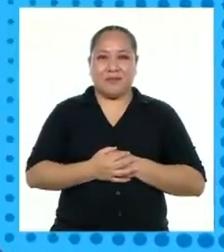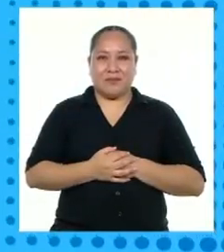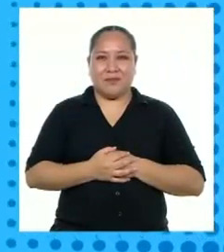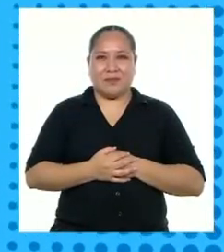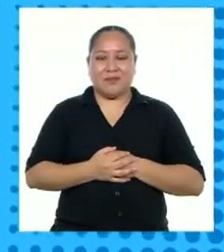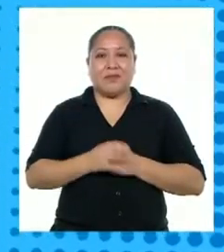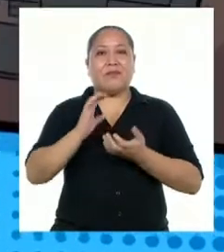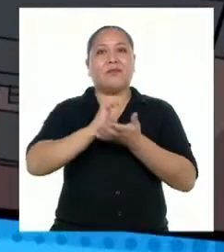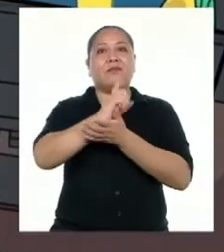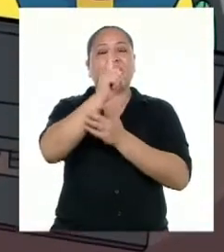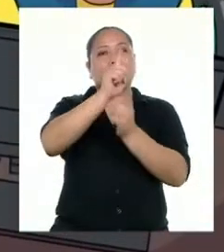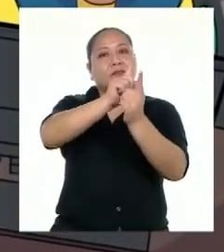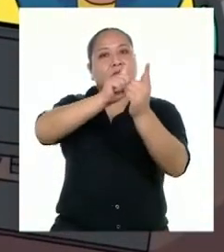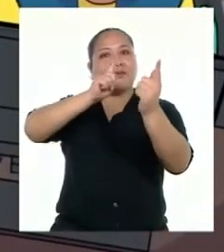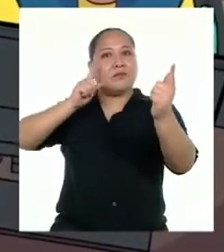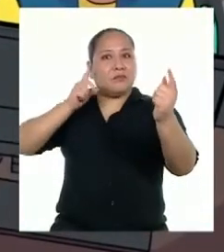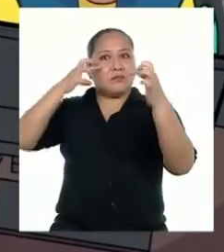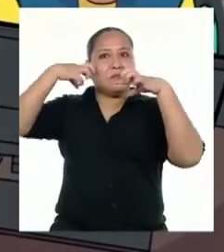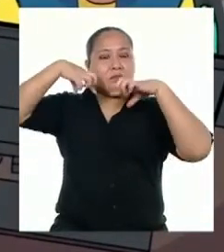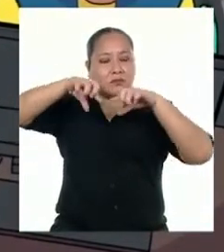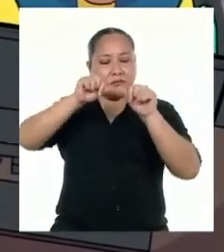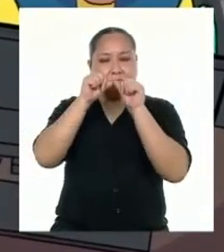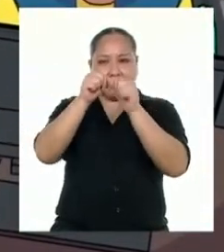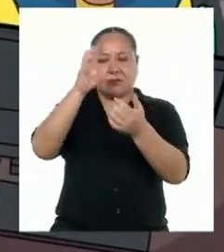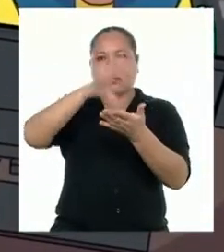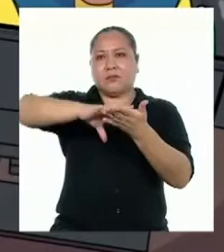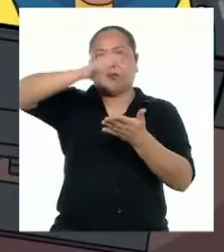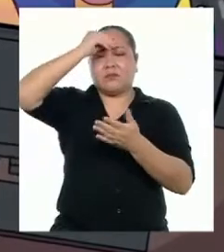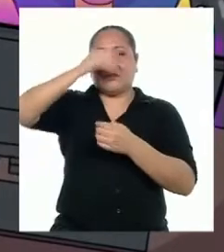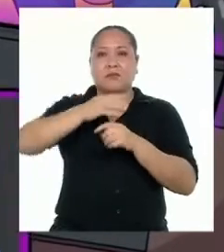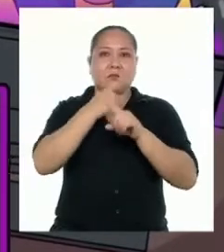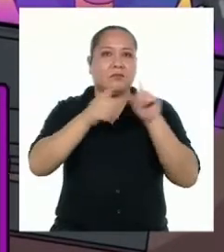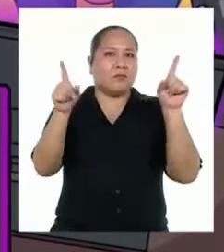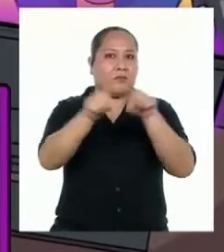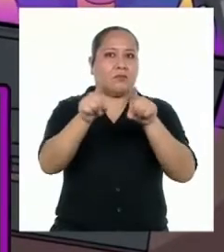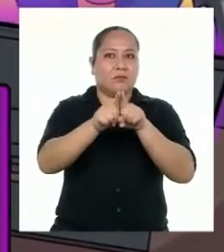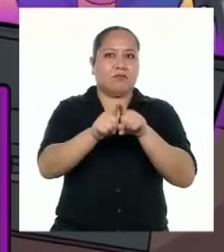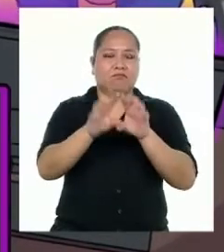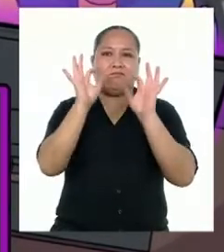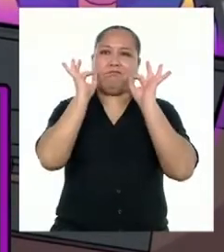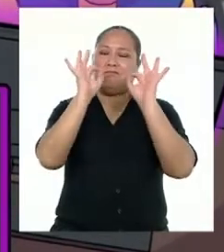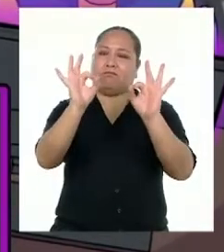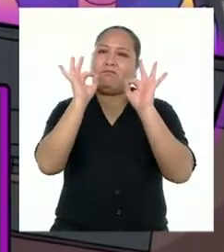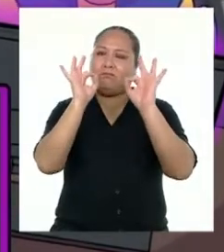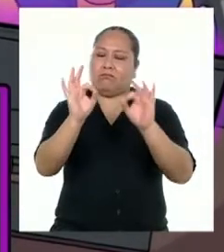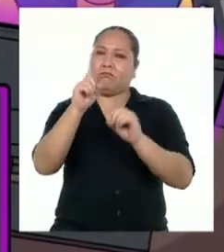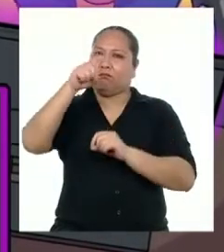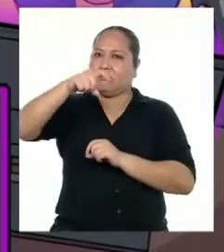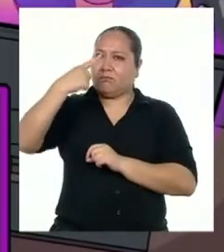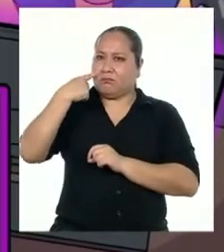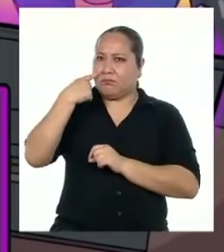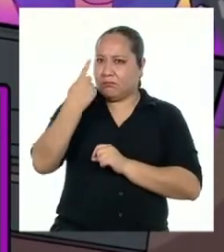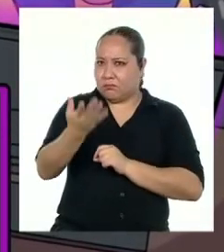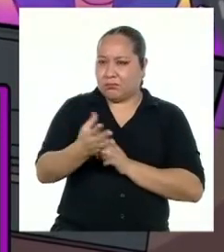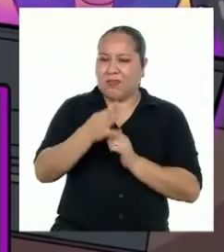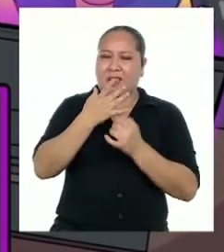La educación a distancia nos permite seguir aprendiendo. Pero también tiene riesgos que debemos conocer.